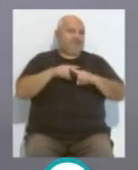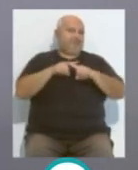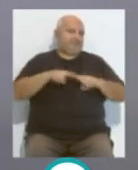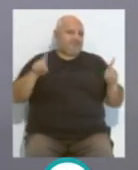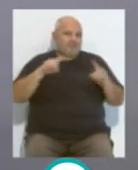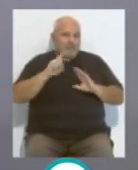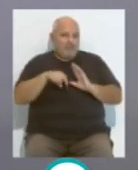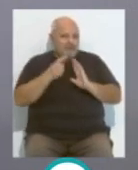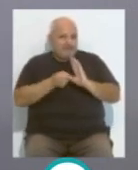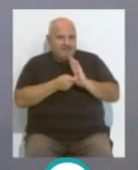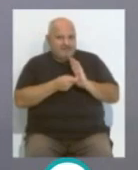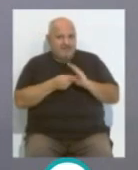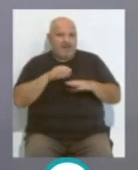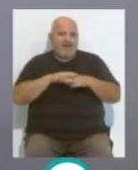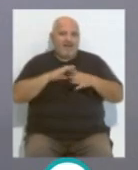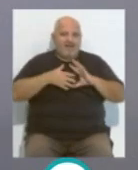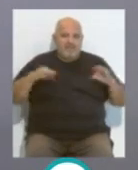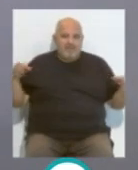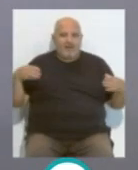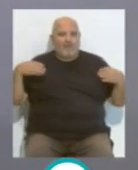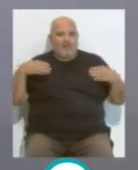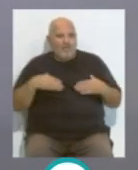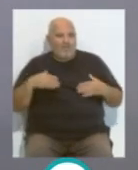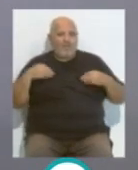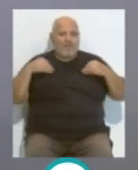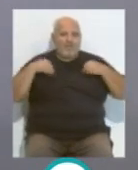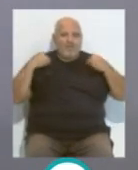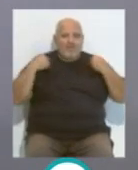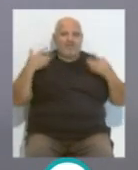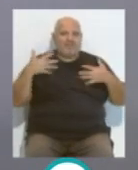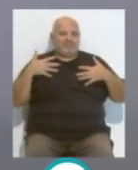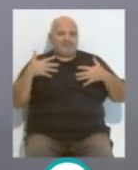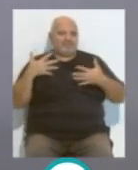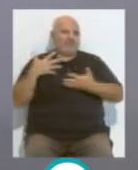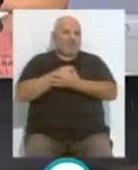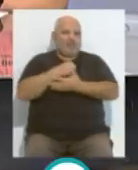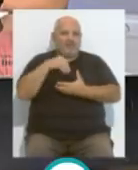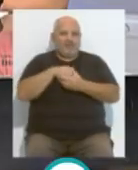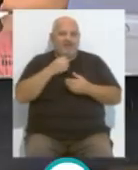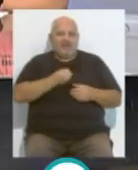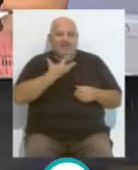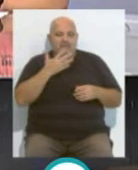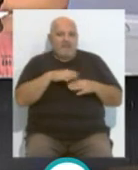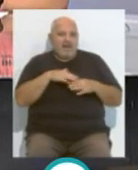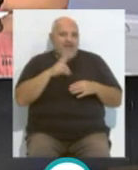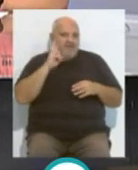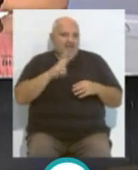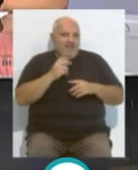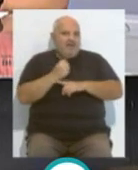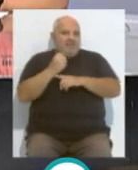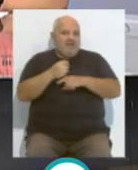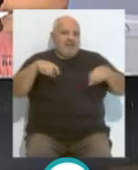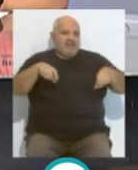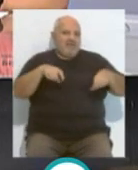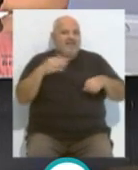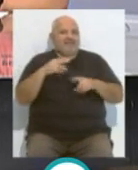campo y te encuentras con tus amigos, con tus colegas, con tu gente y con toda la afición del equipo para apoyar